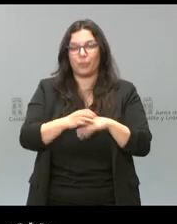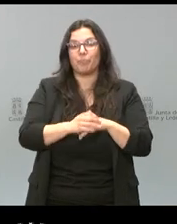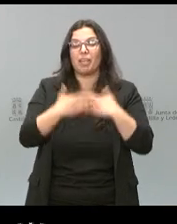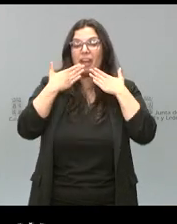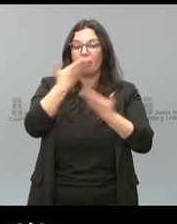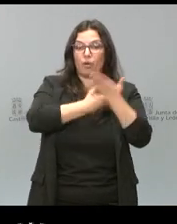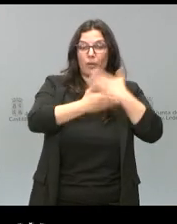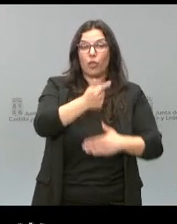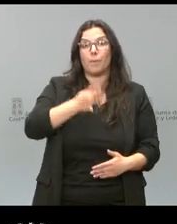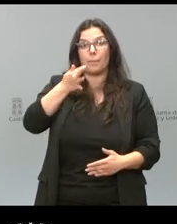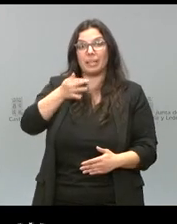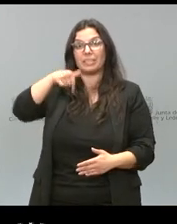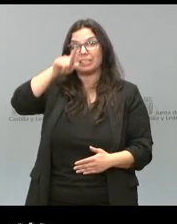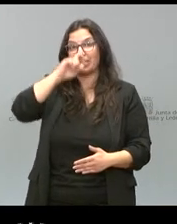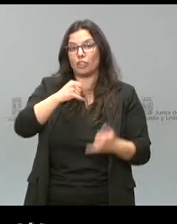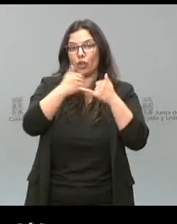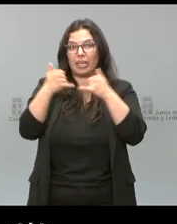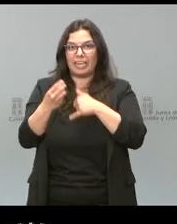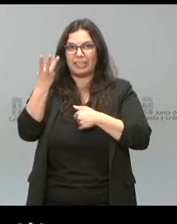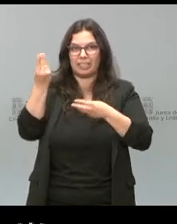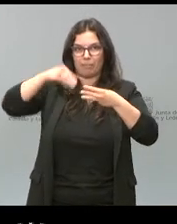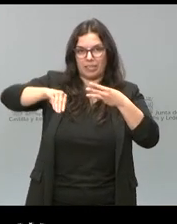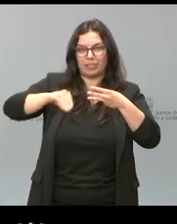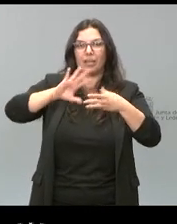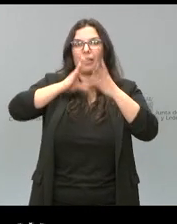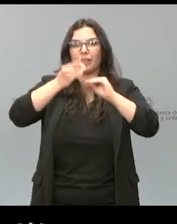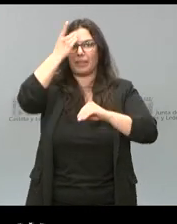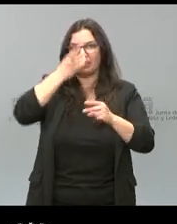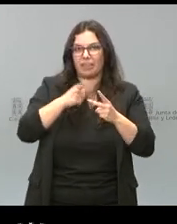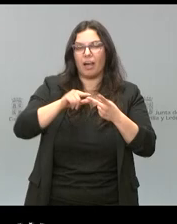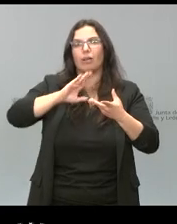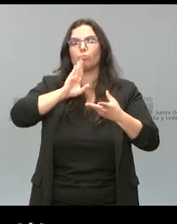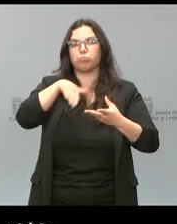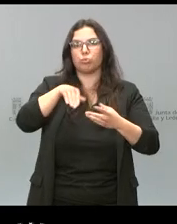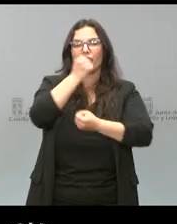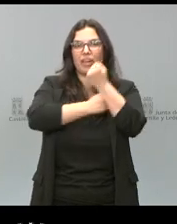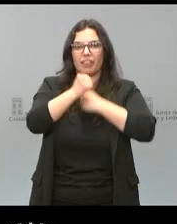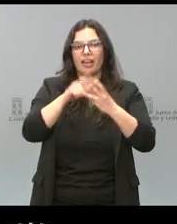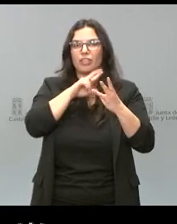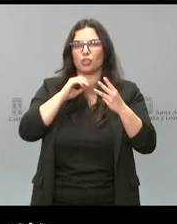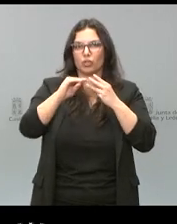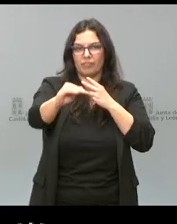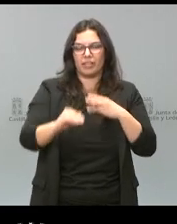colaboración se suman este año tres nuevas líneas para digitalización, adecuación financiera y sostenibilidad.